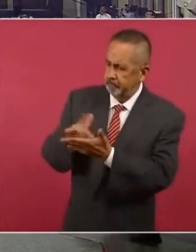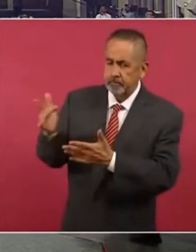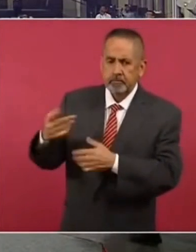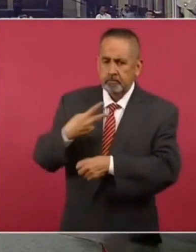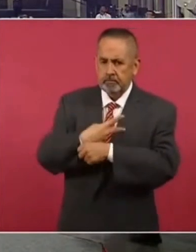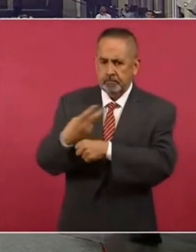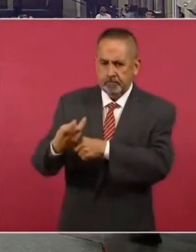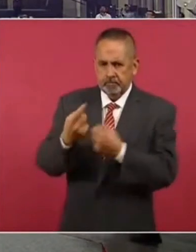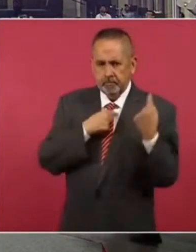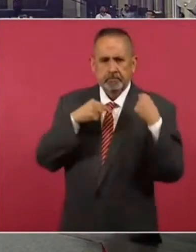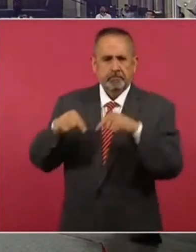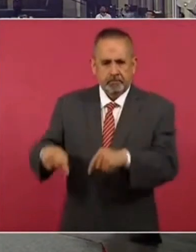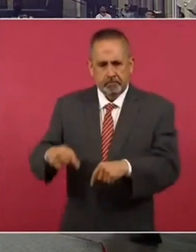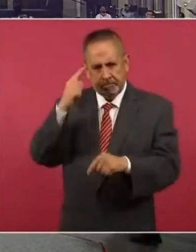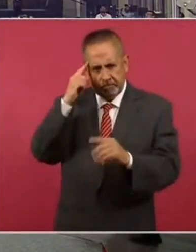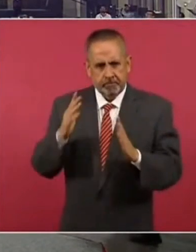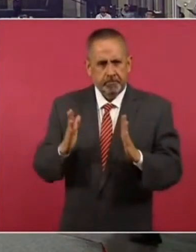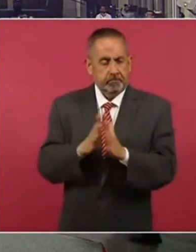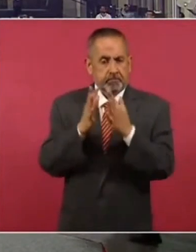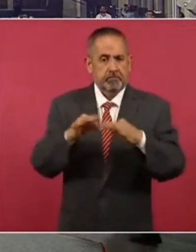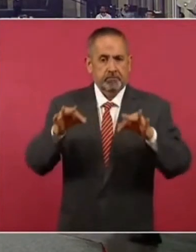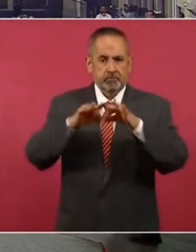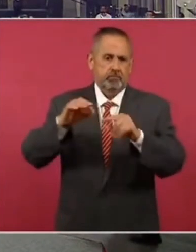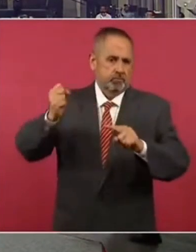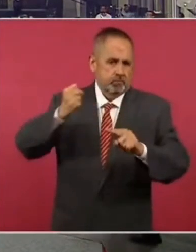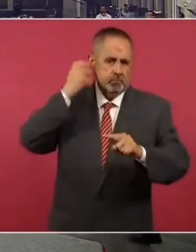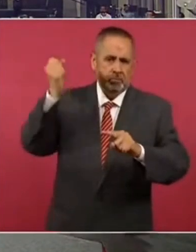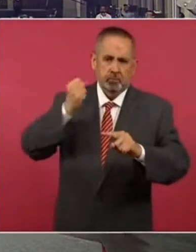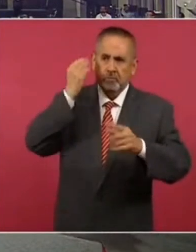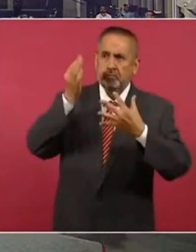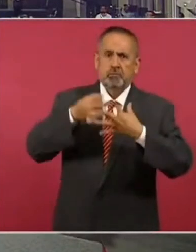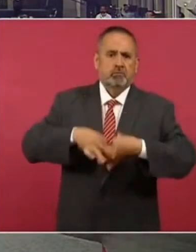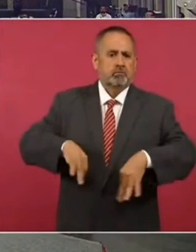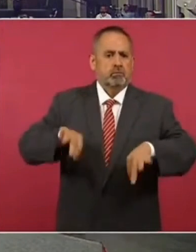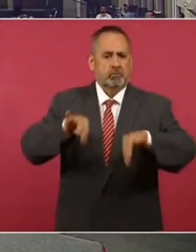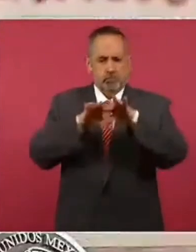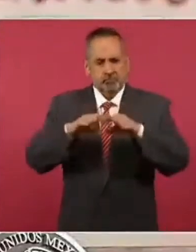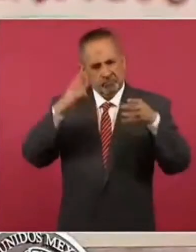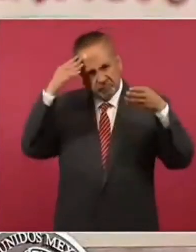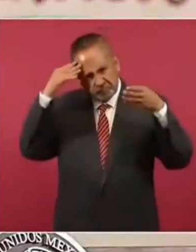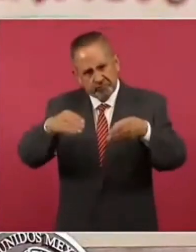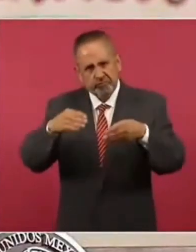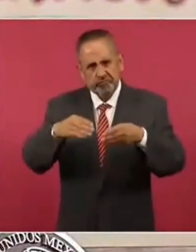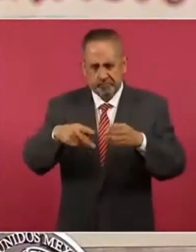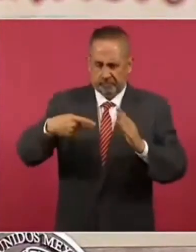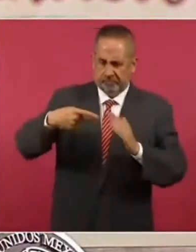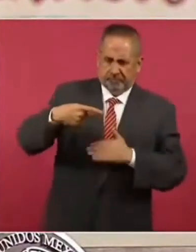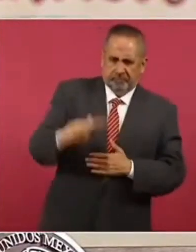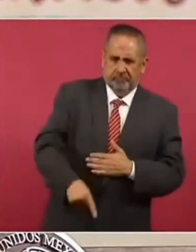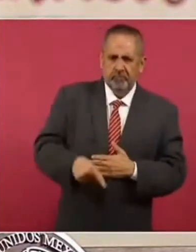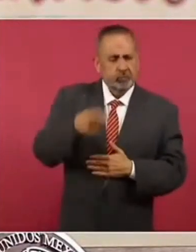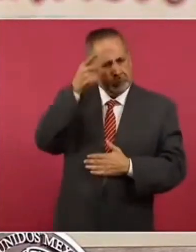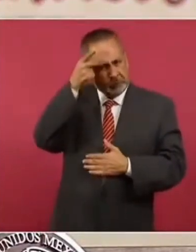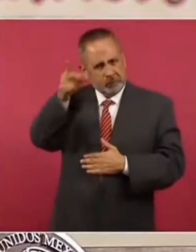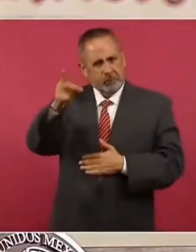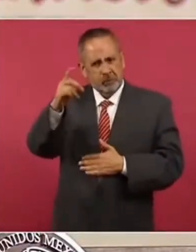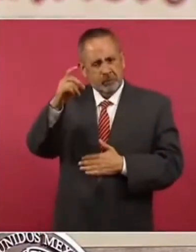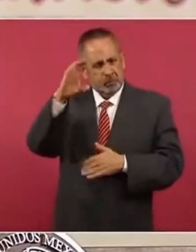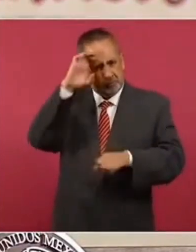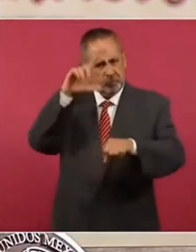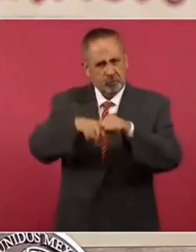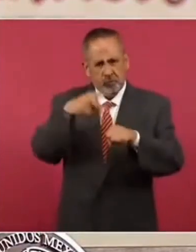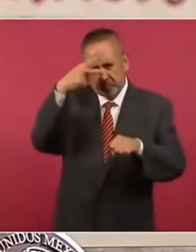por la invitación para participar a esta importante conferencia de prensa dedicada a la recuperación del patrimonio cultural mexicano